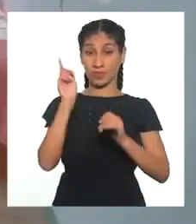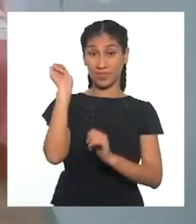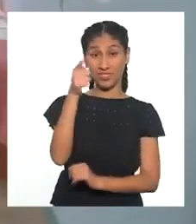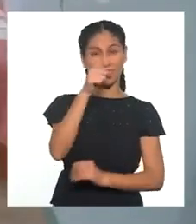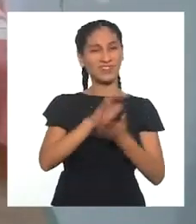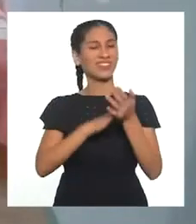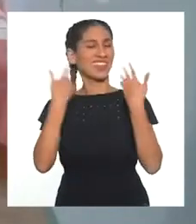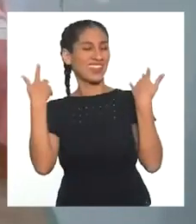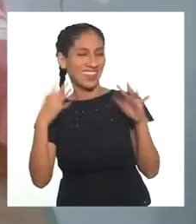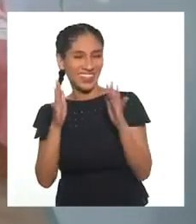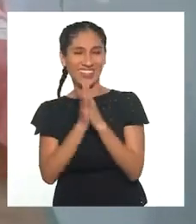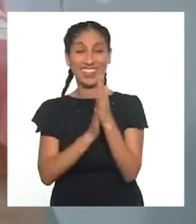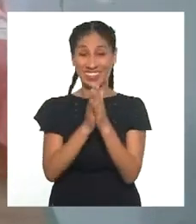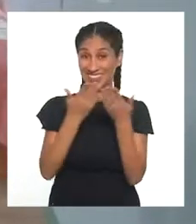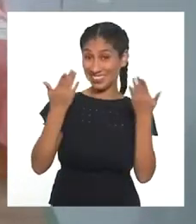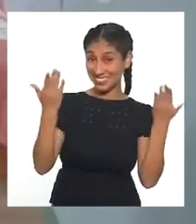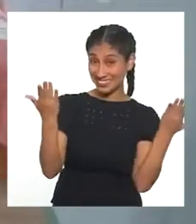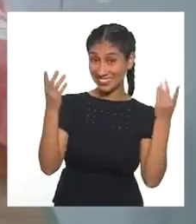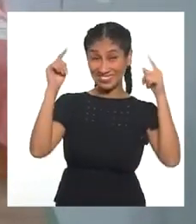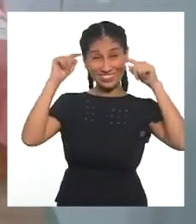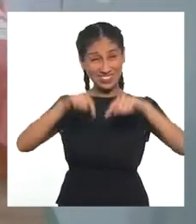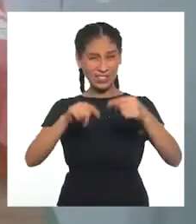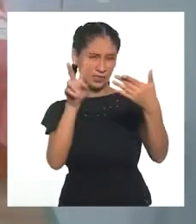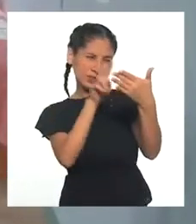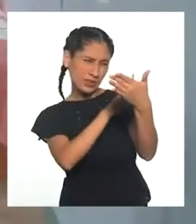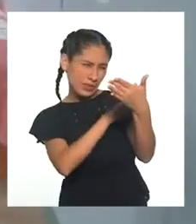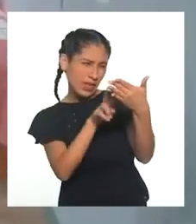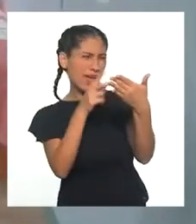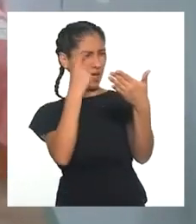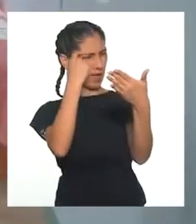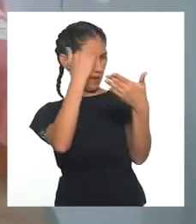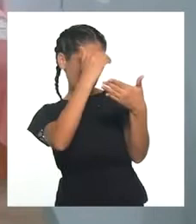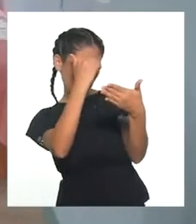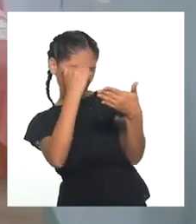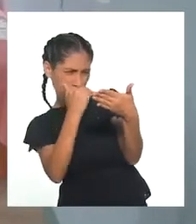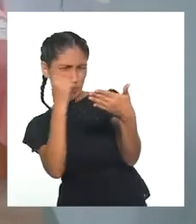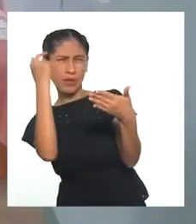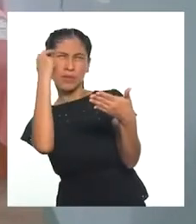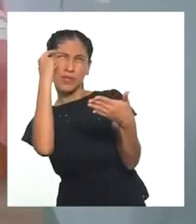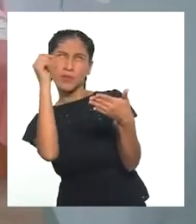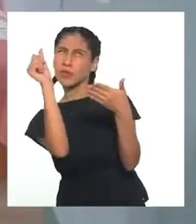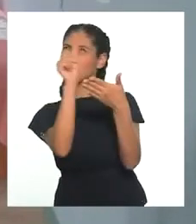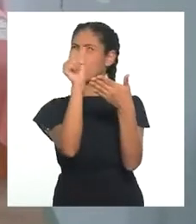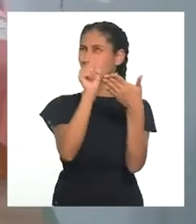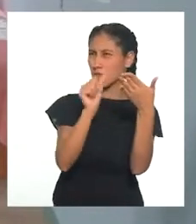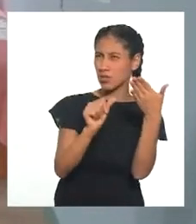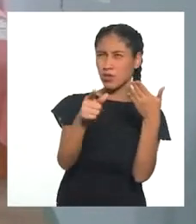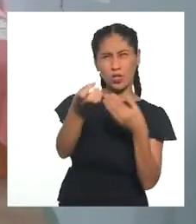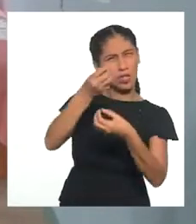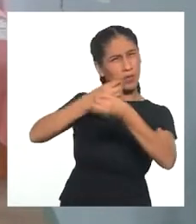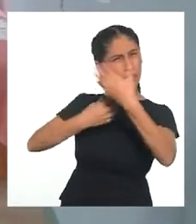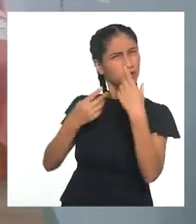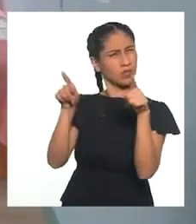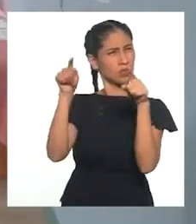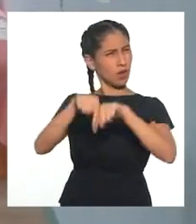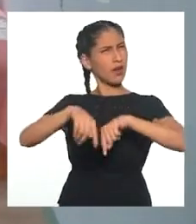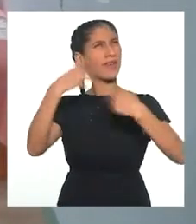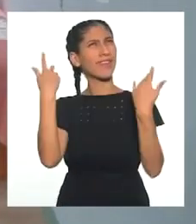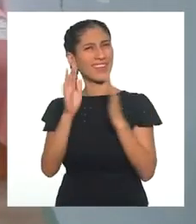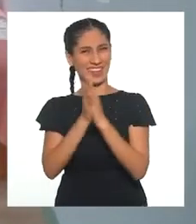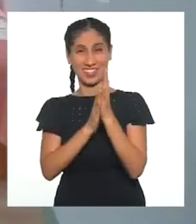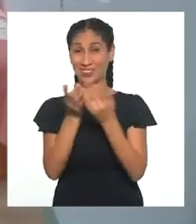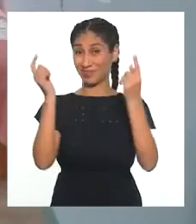Ya, Gugliana, he estado repasando los puntos del pensamiento de diseño de los que hablaste y creo que ya estoy